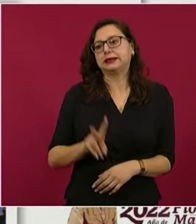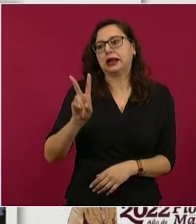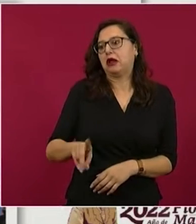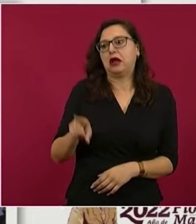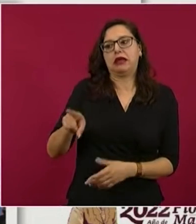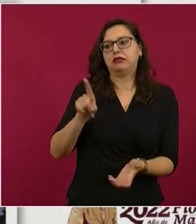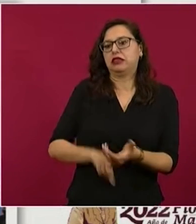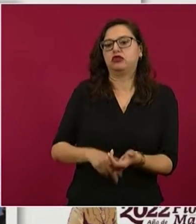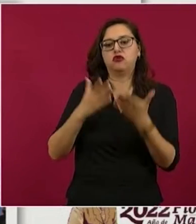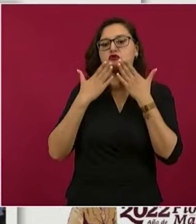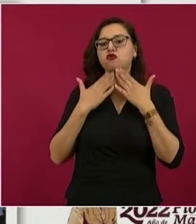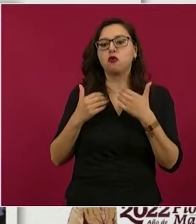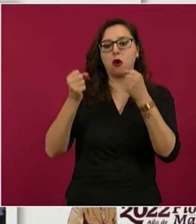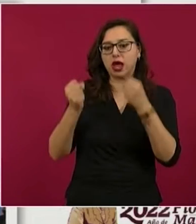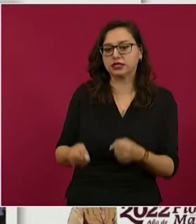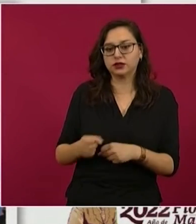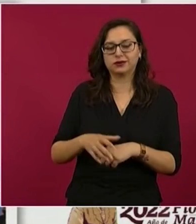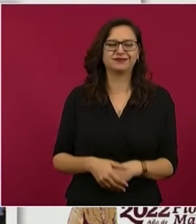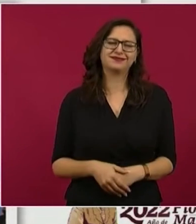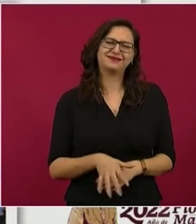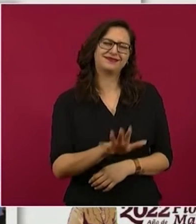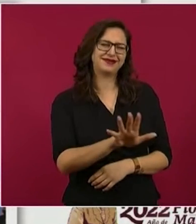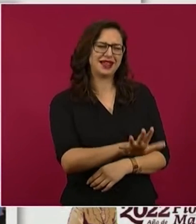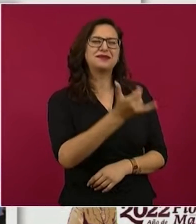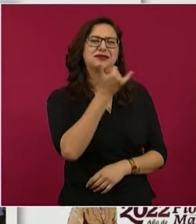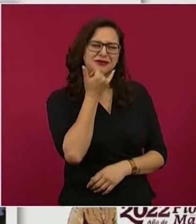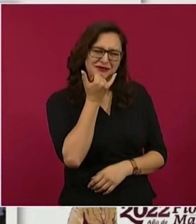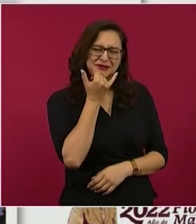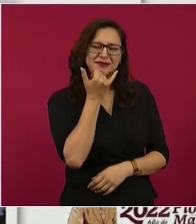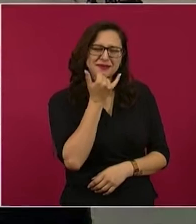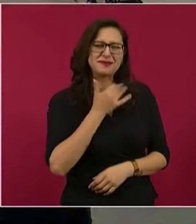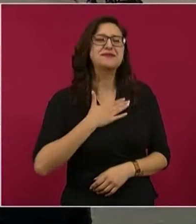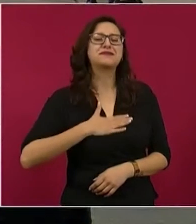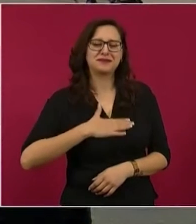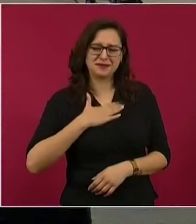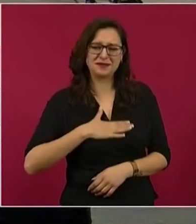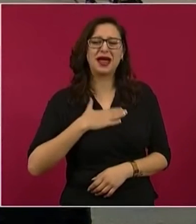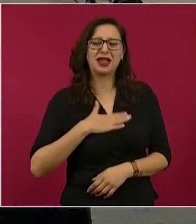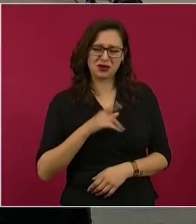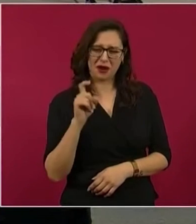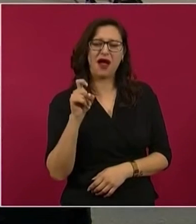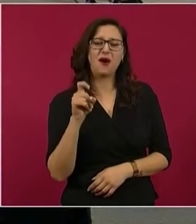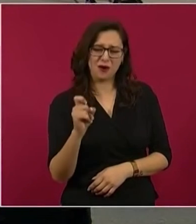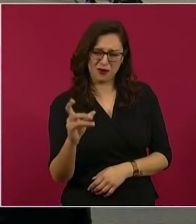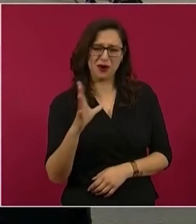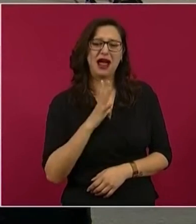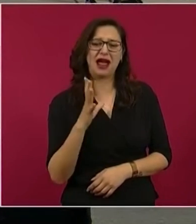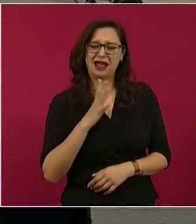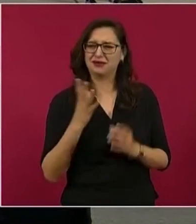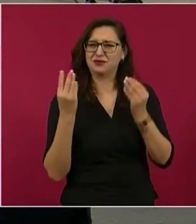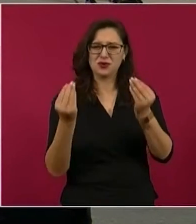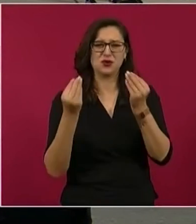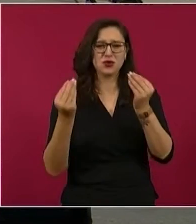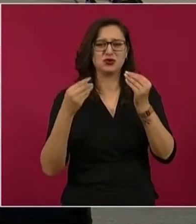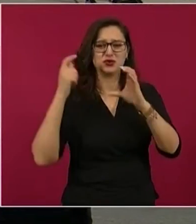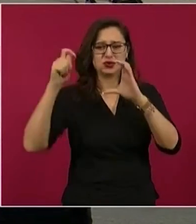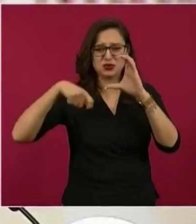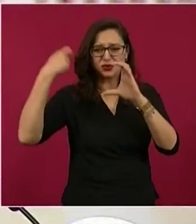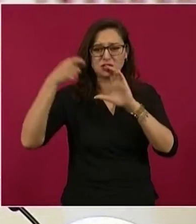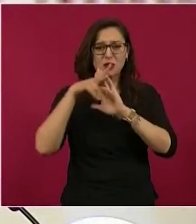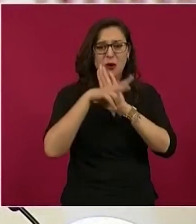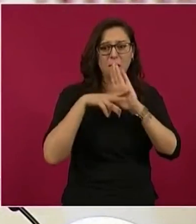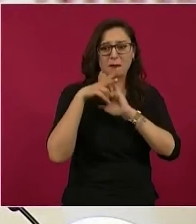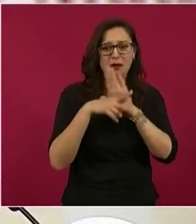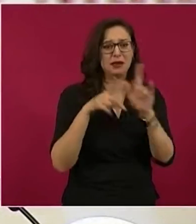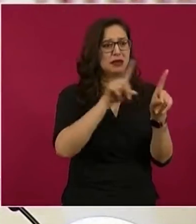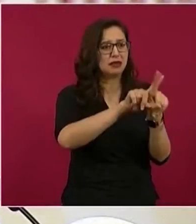terminal. Bueno, primero sí había agua en los baños, está documentado por youtubers, tiktokers y aquí me dicen, estoy